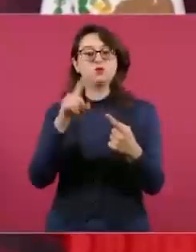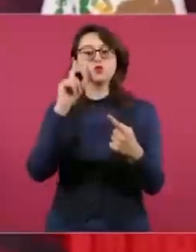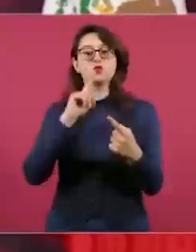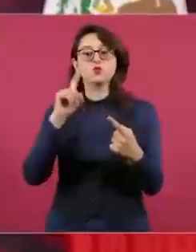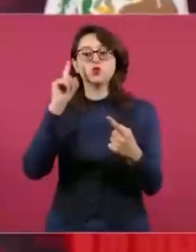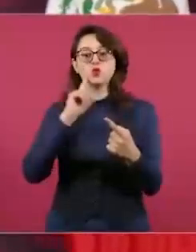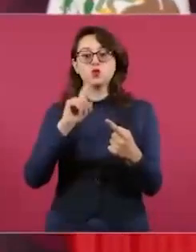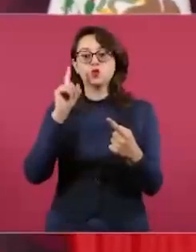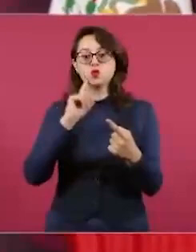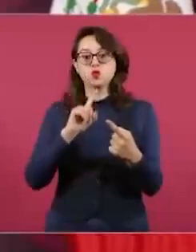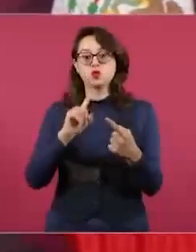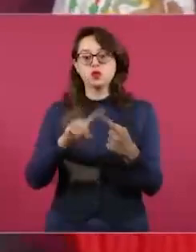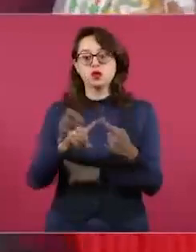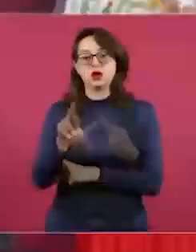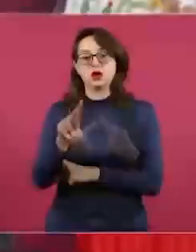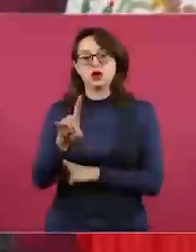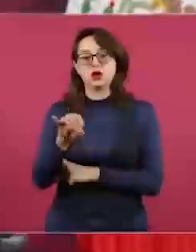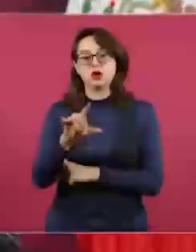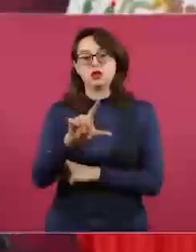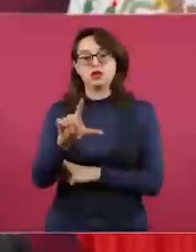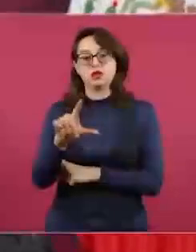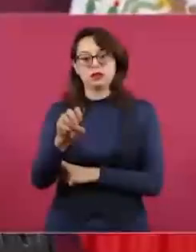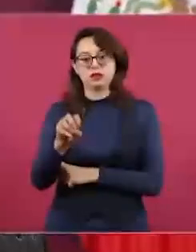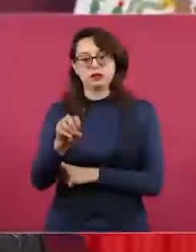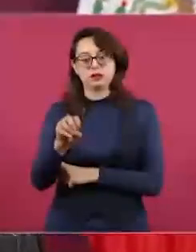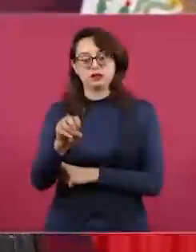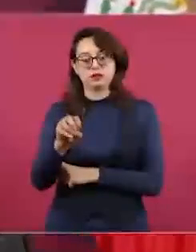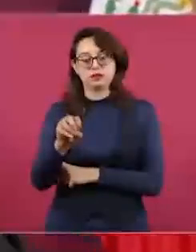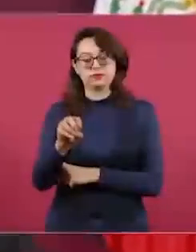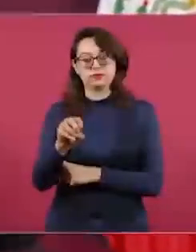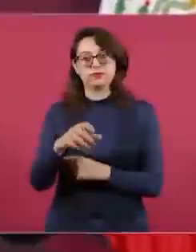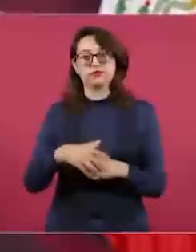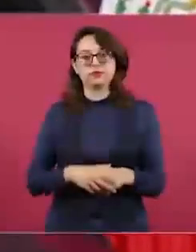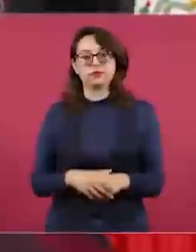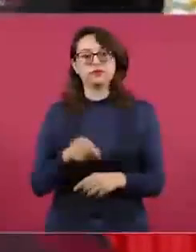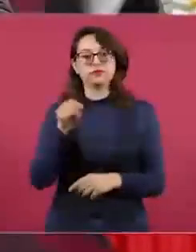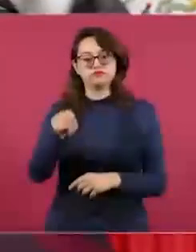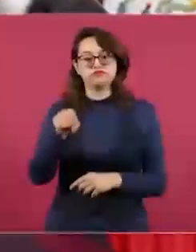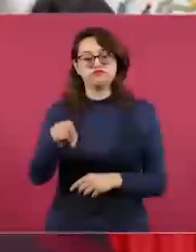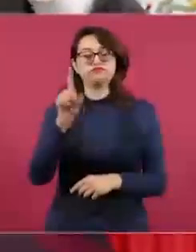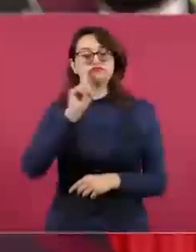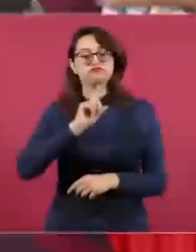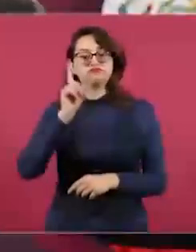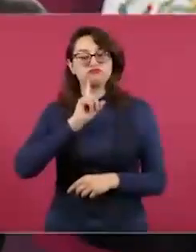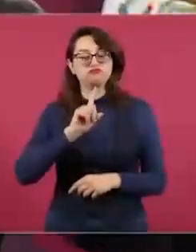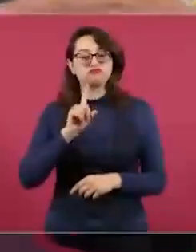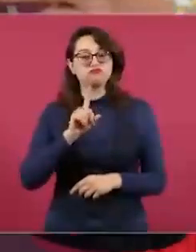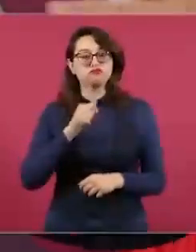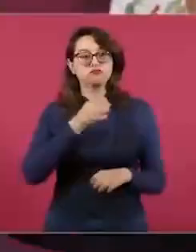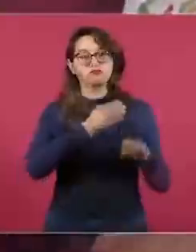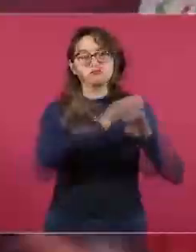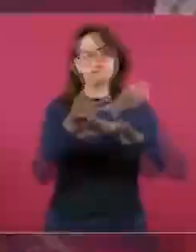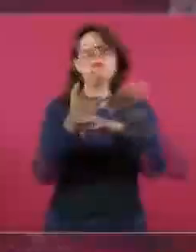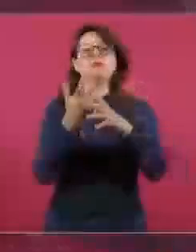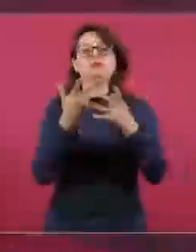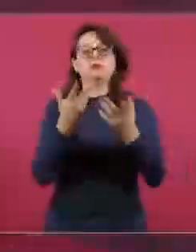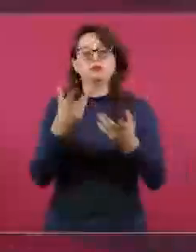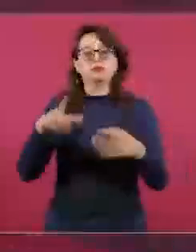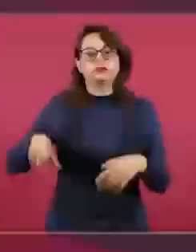Gordillo, que incluso ella habló por teléfono a varios